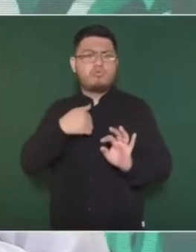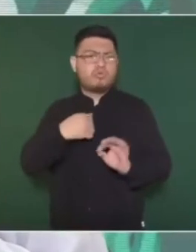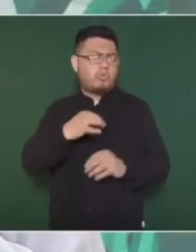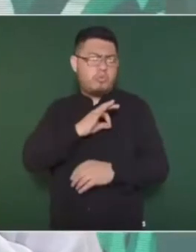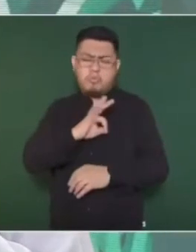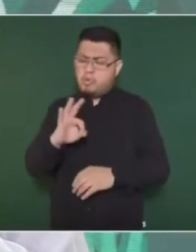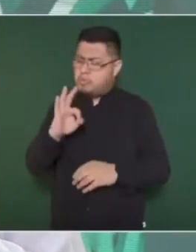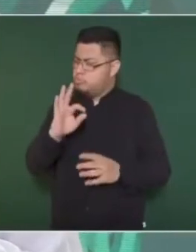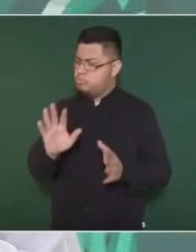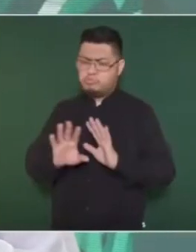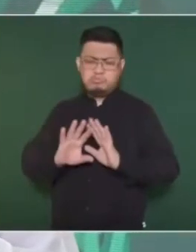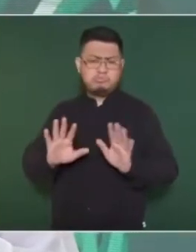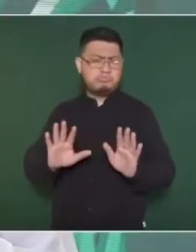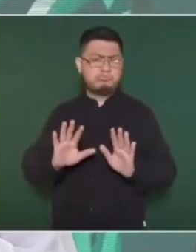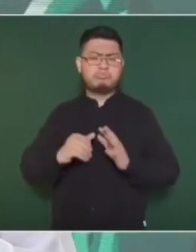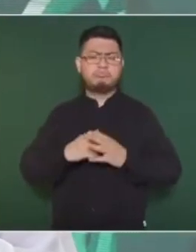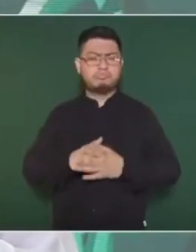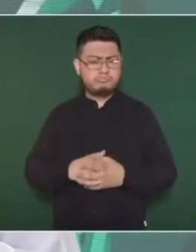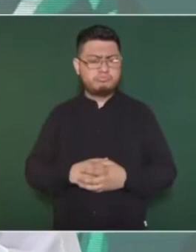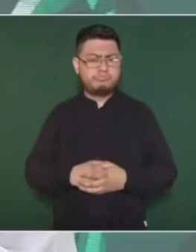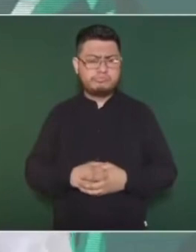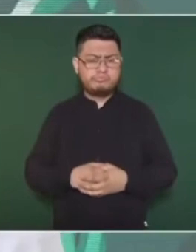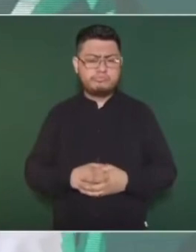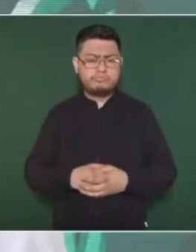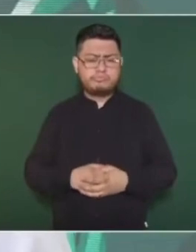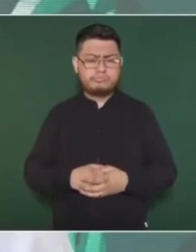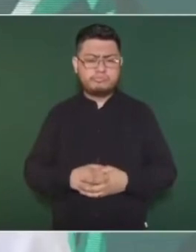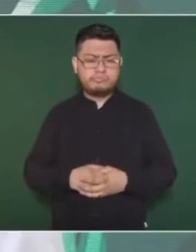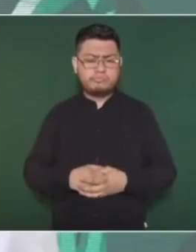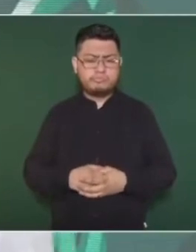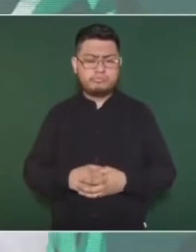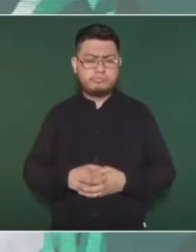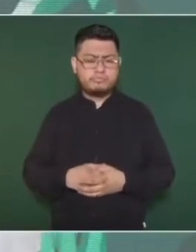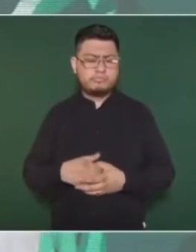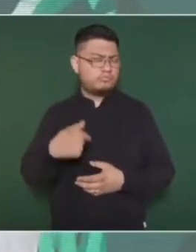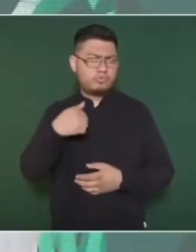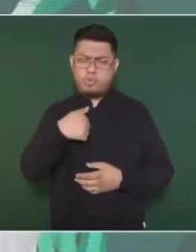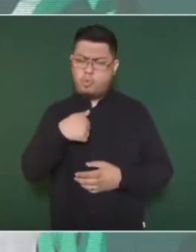en otra tarea.